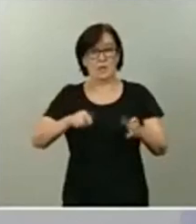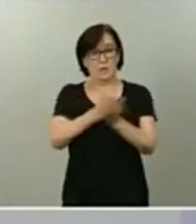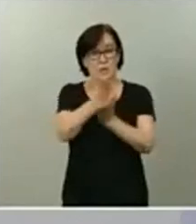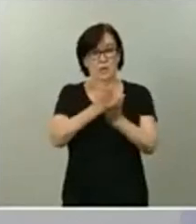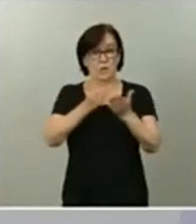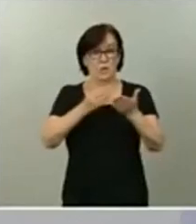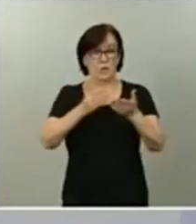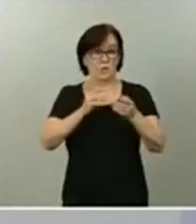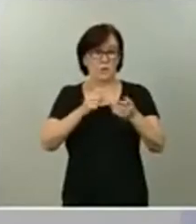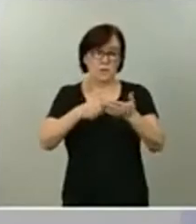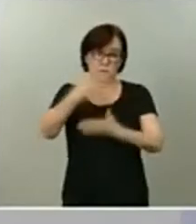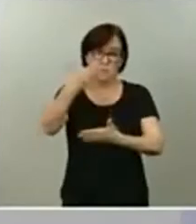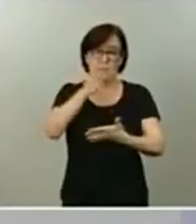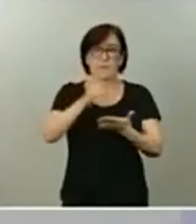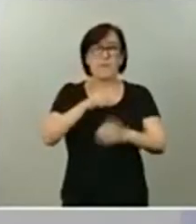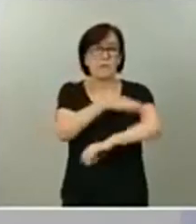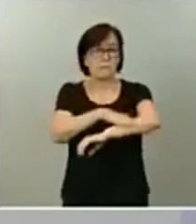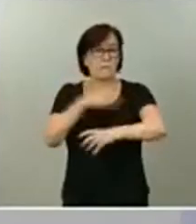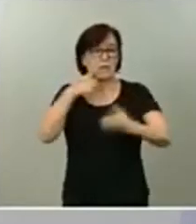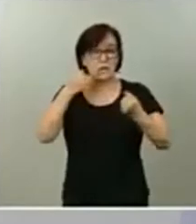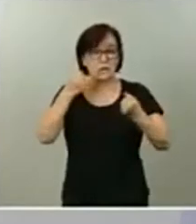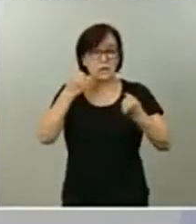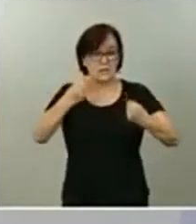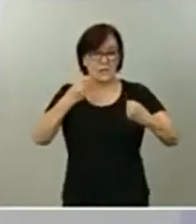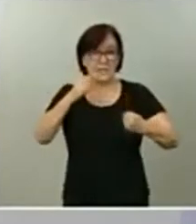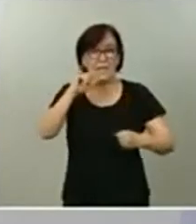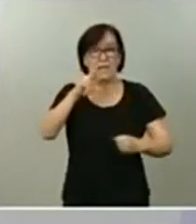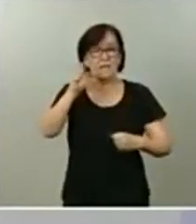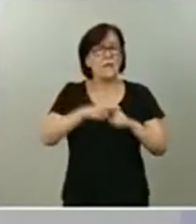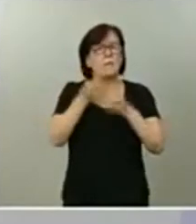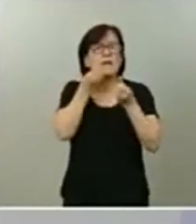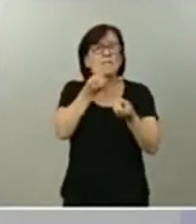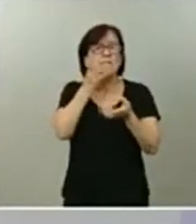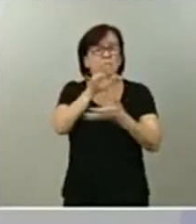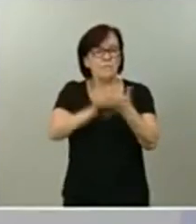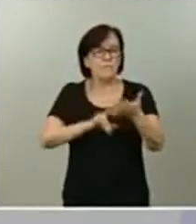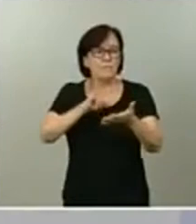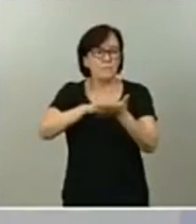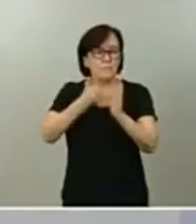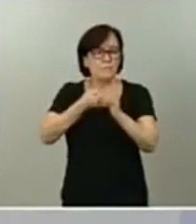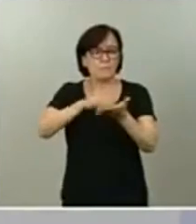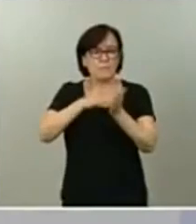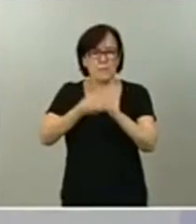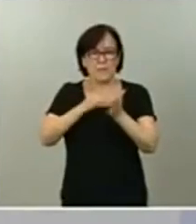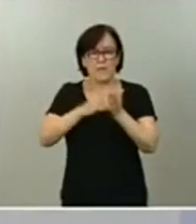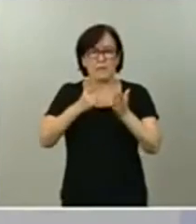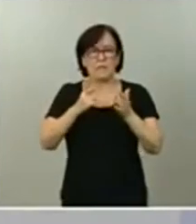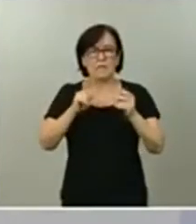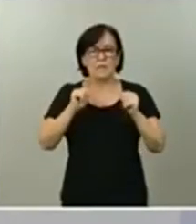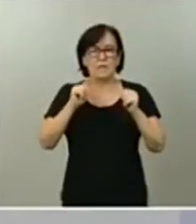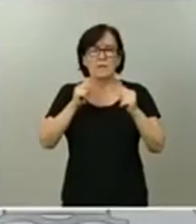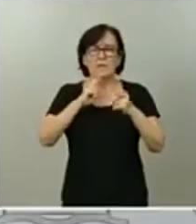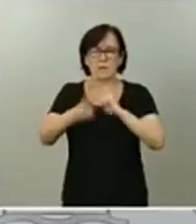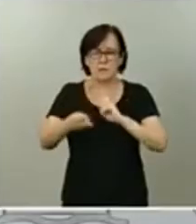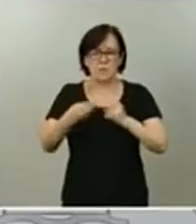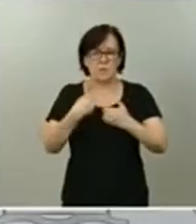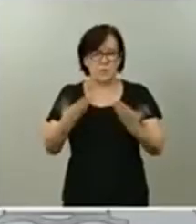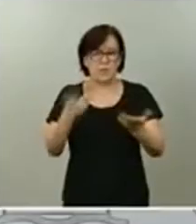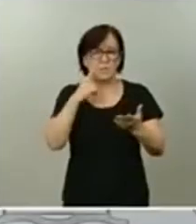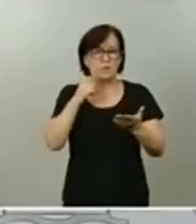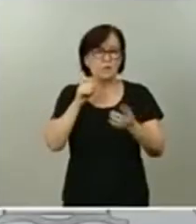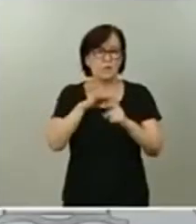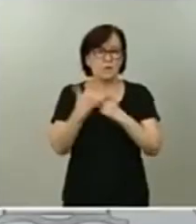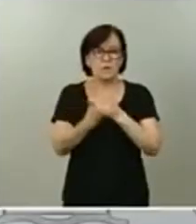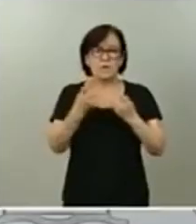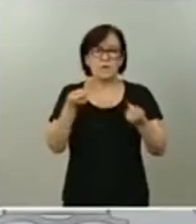El ministro de Sanidad, Salvador Illa, que va a informar del plan de respuesta temprana en un escenario de control de la pandemia